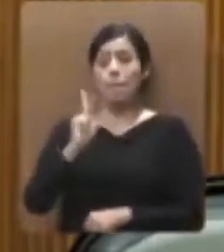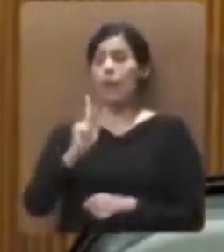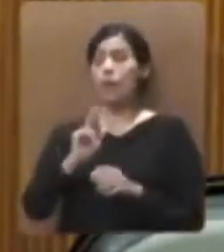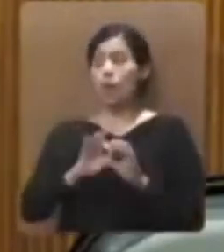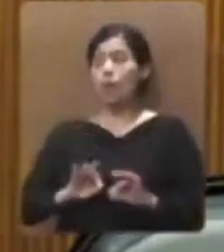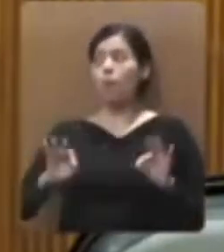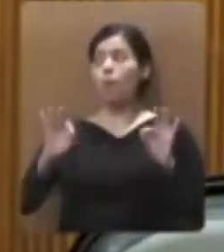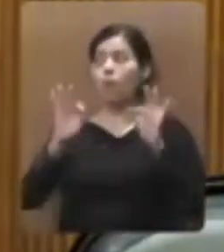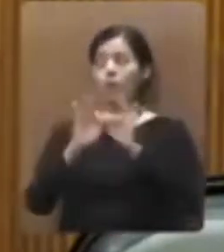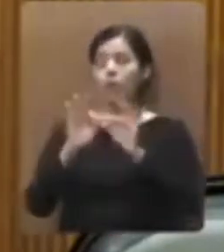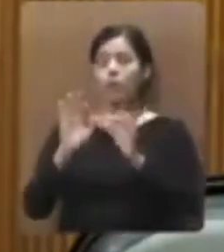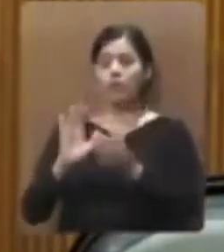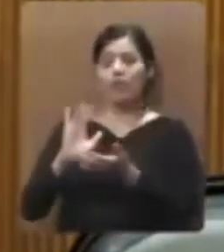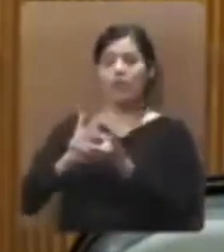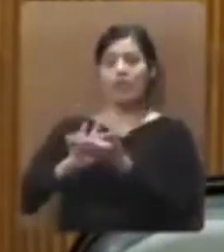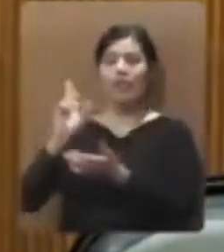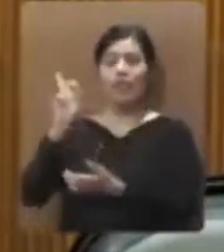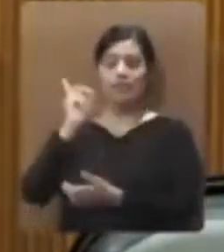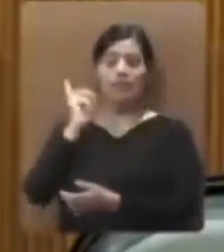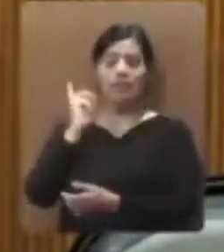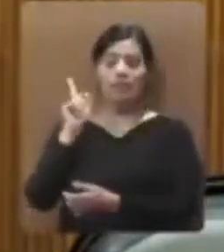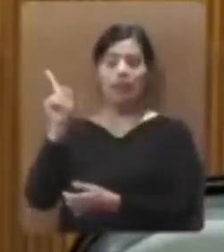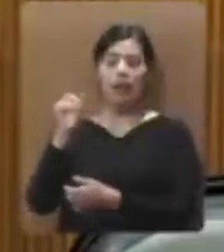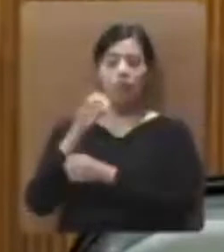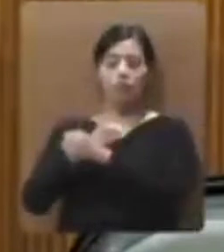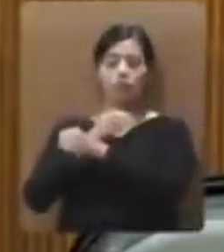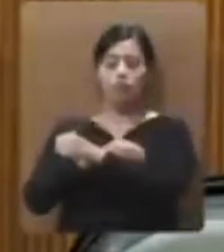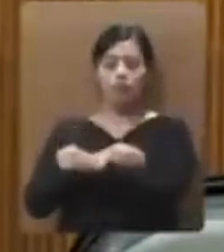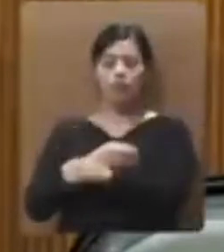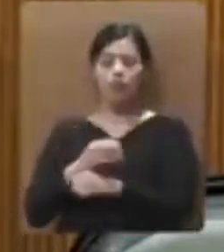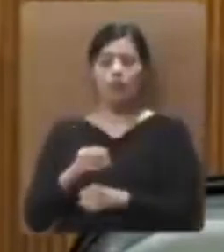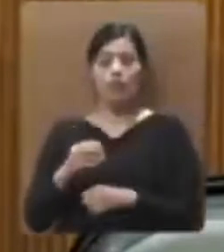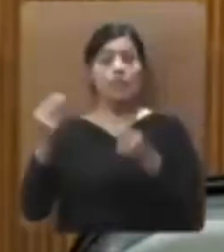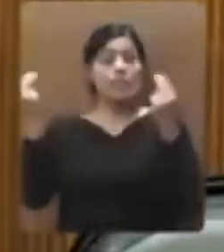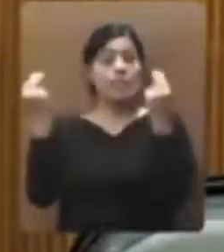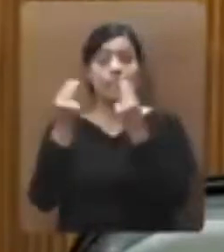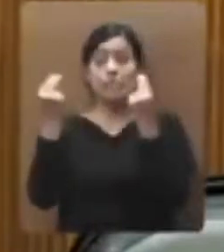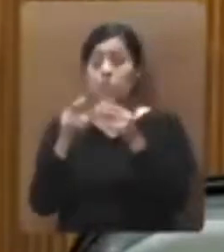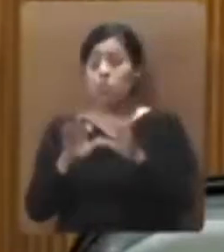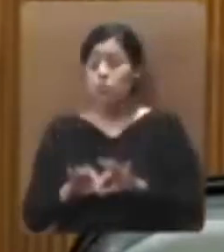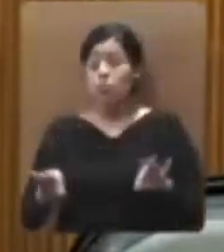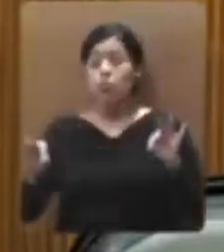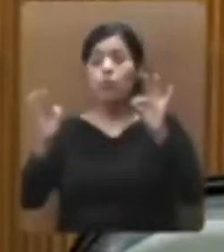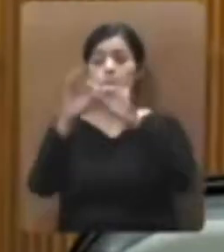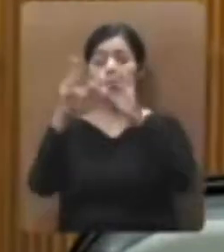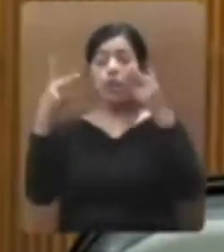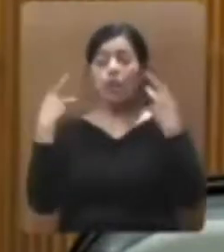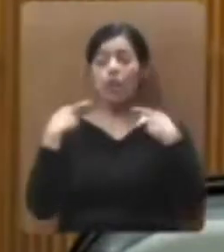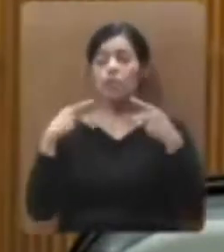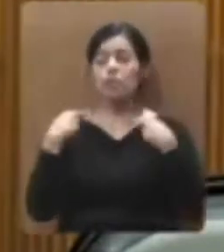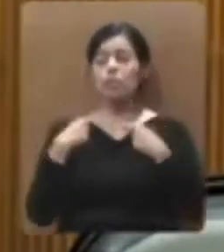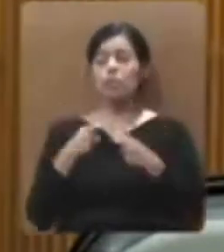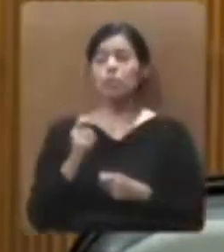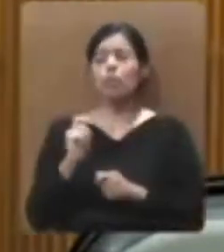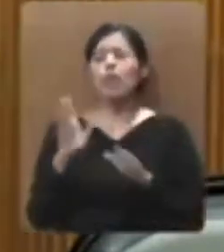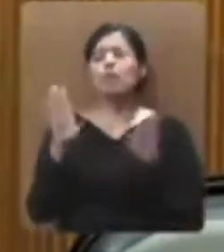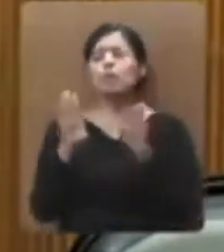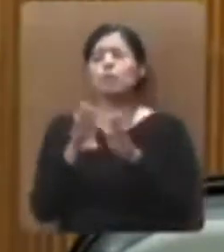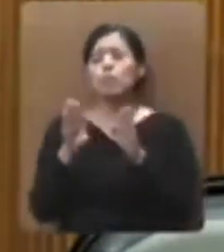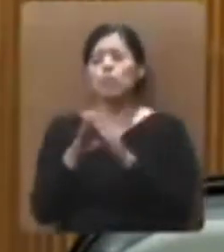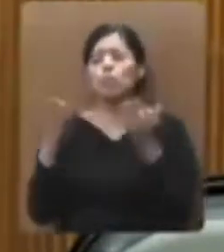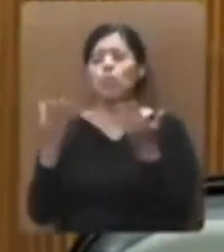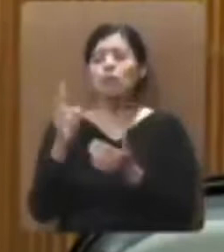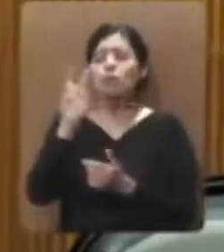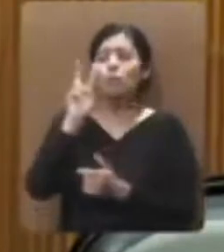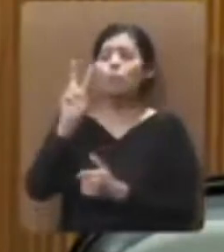muy importante, gracias aquí a los compañeros de prensa, es muy importante, insisto, la necesidad de que la sociedad entienda cómo debe de comportarse